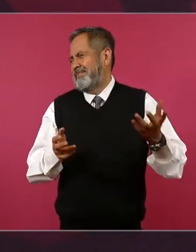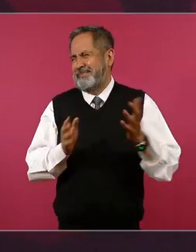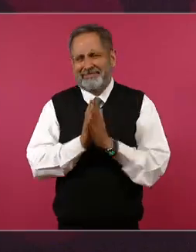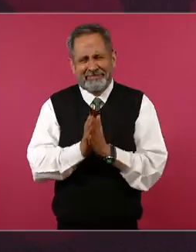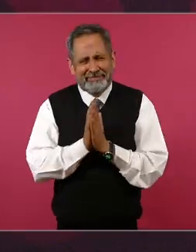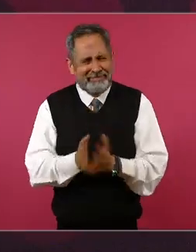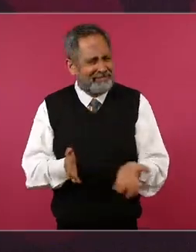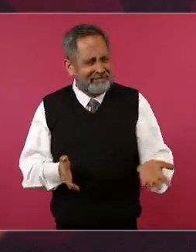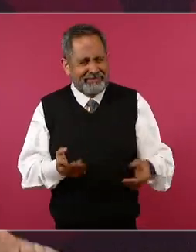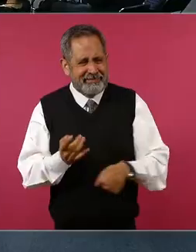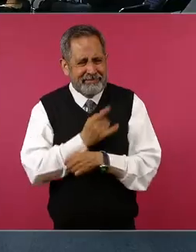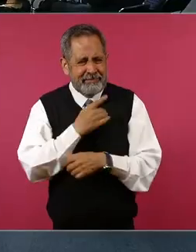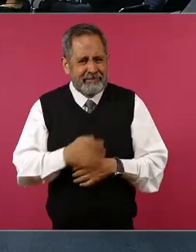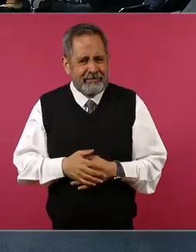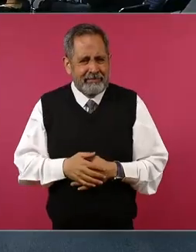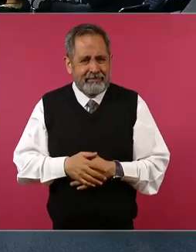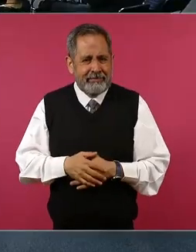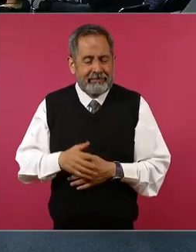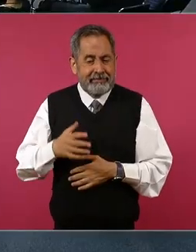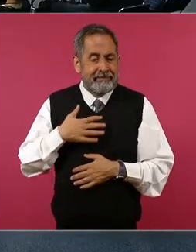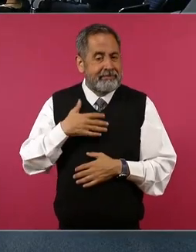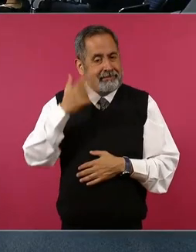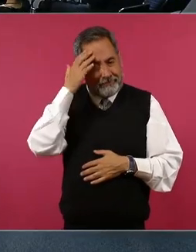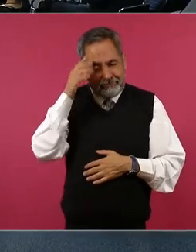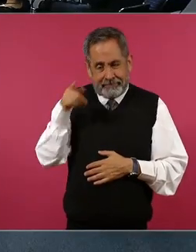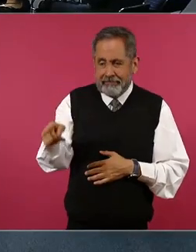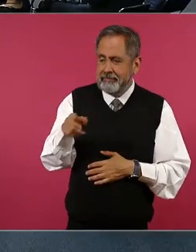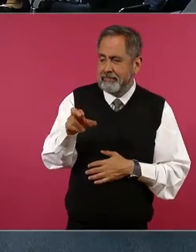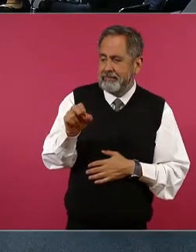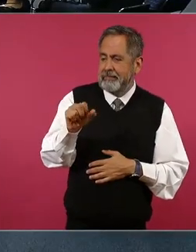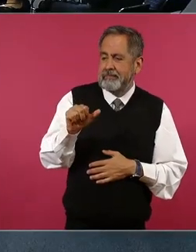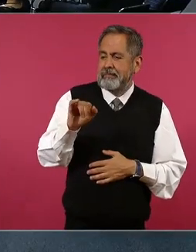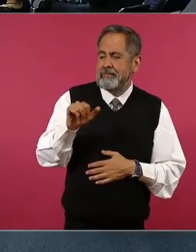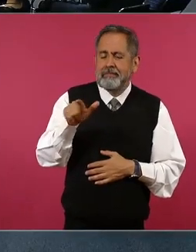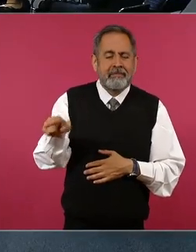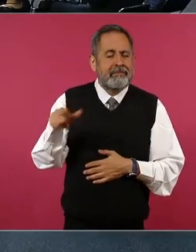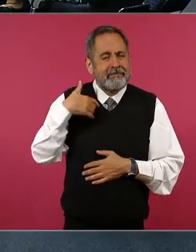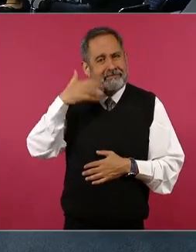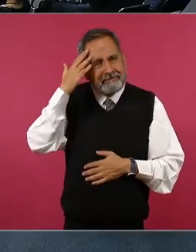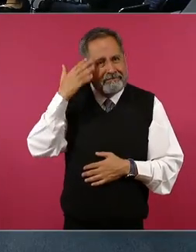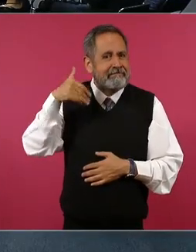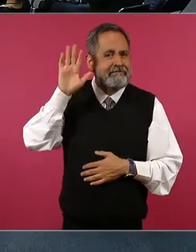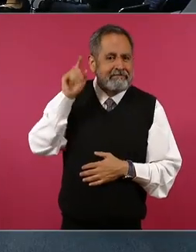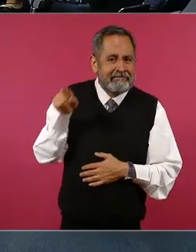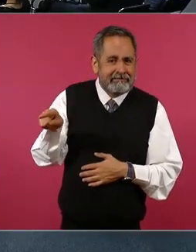imagínense yo conocí a Rosa Isela este